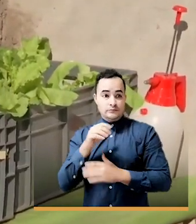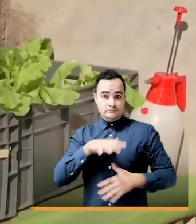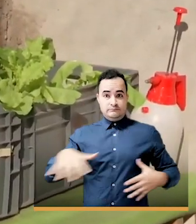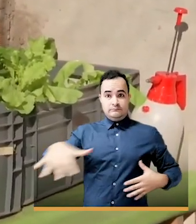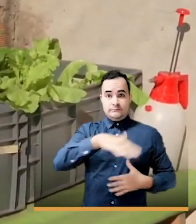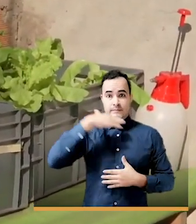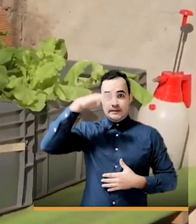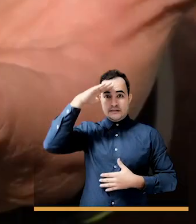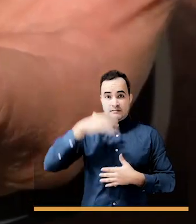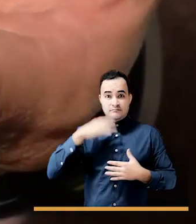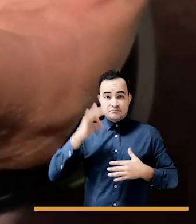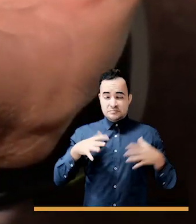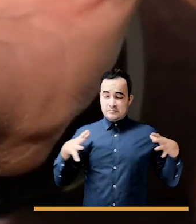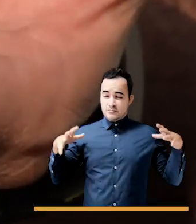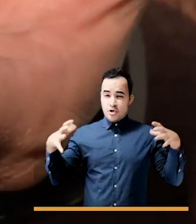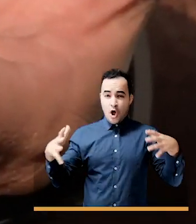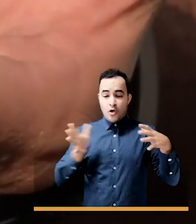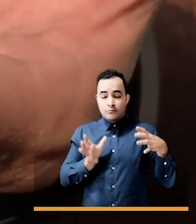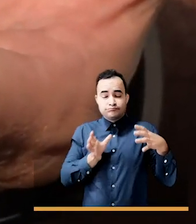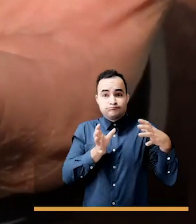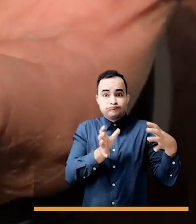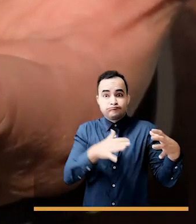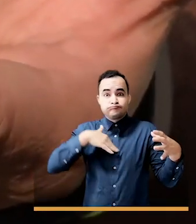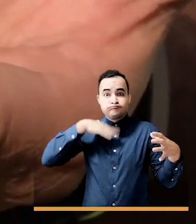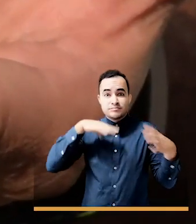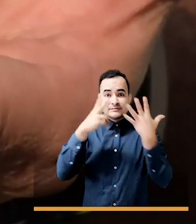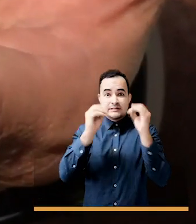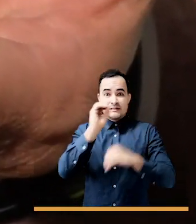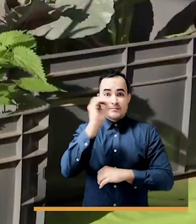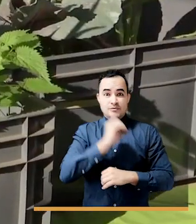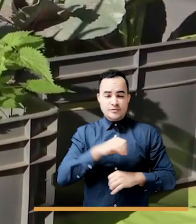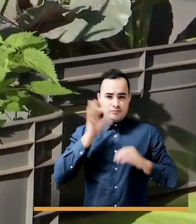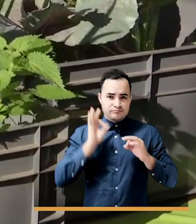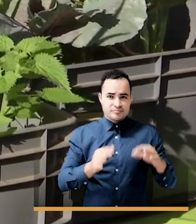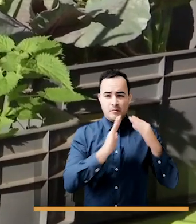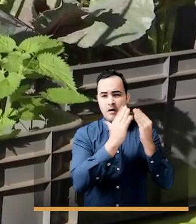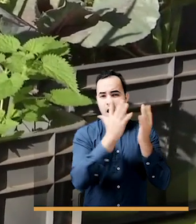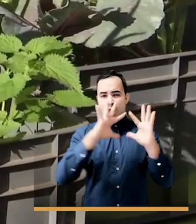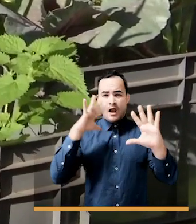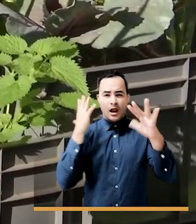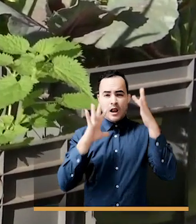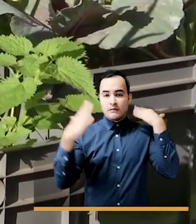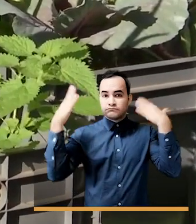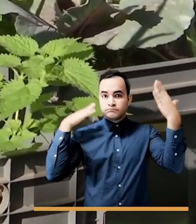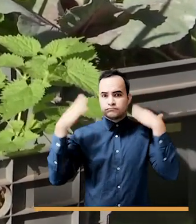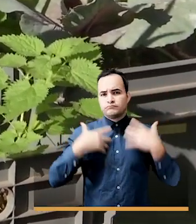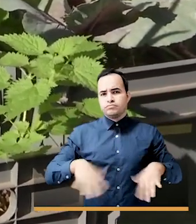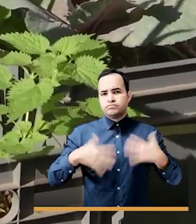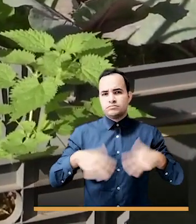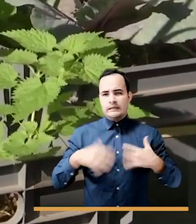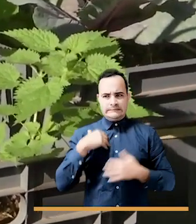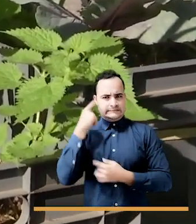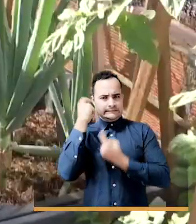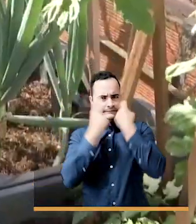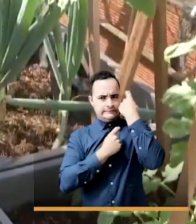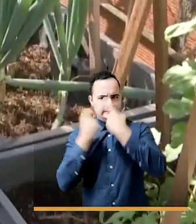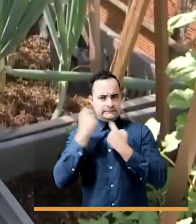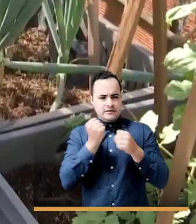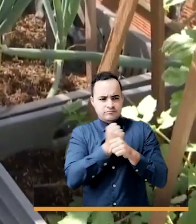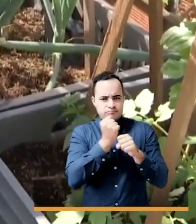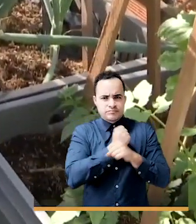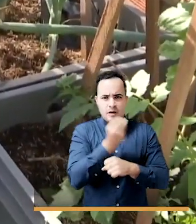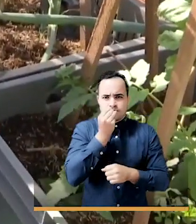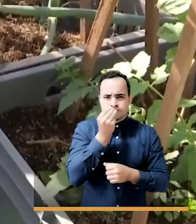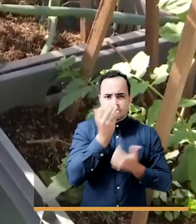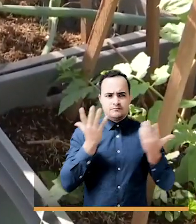% de territorio rural y campesino. Y la pregunta es cómo ponemos a producir comida, cómo valoramos